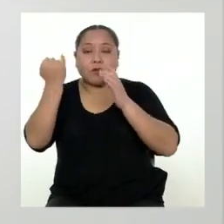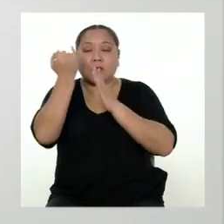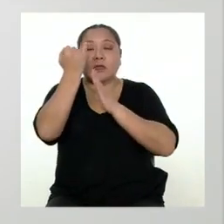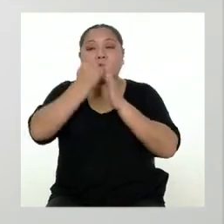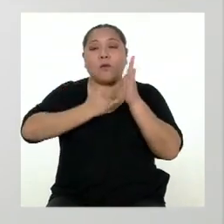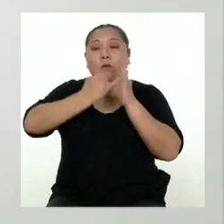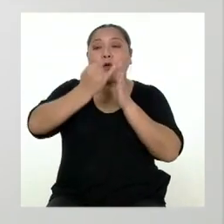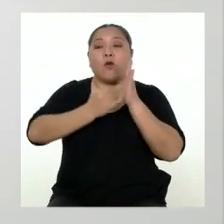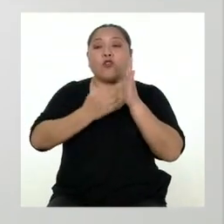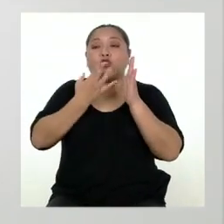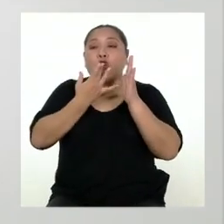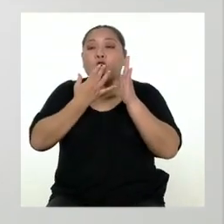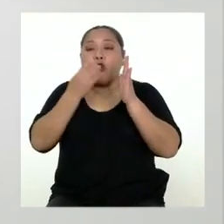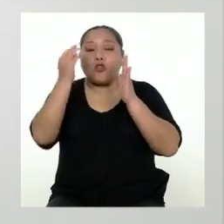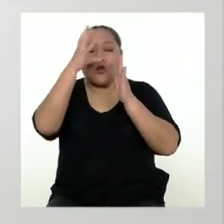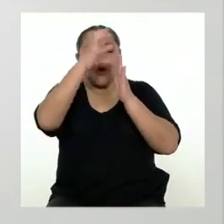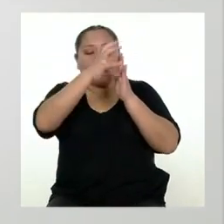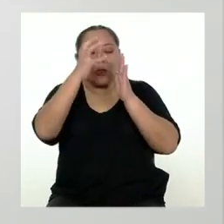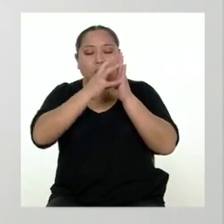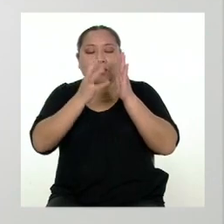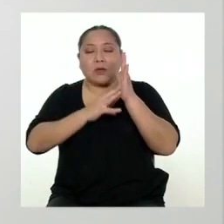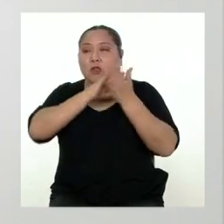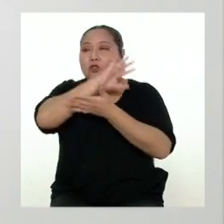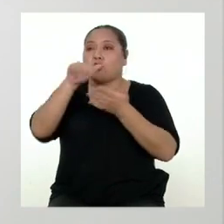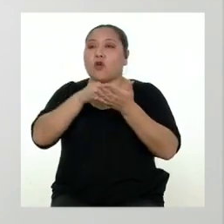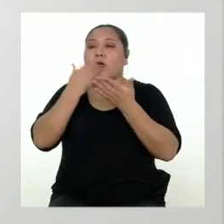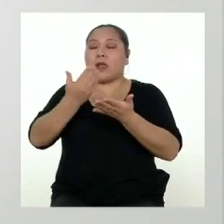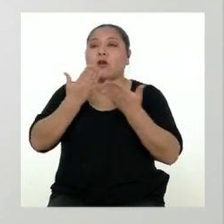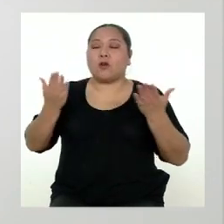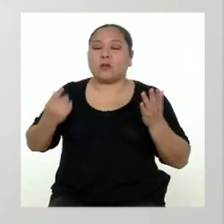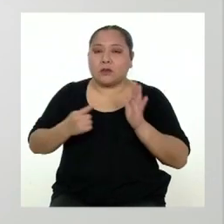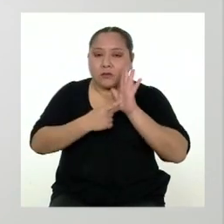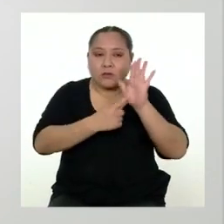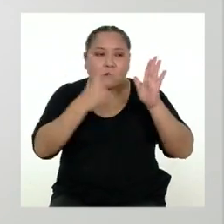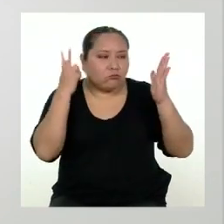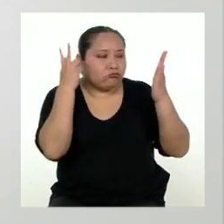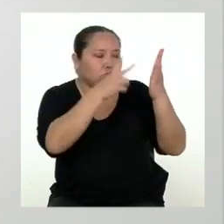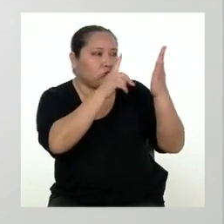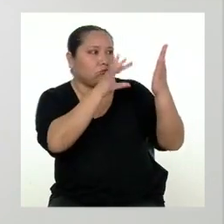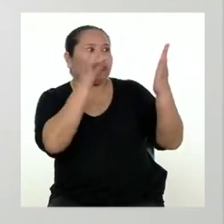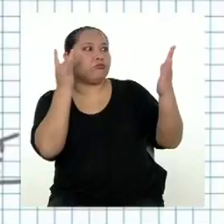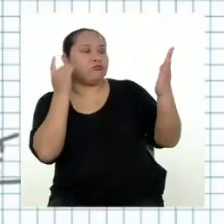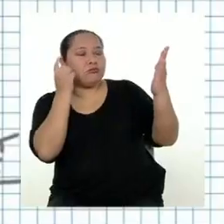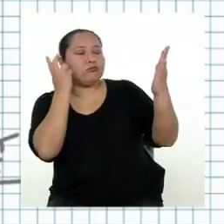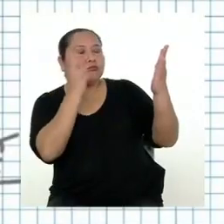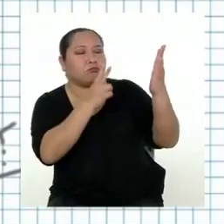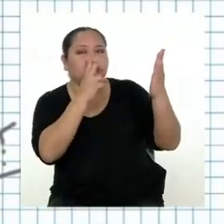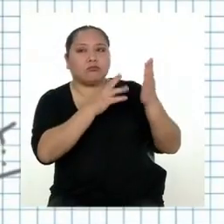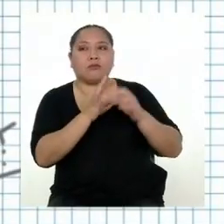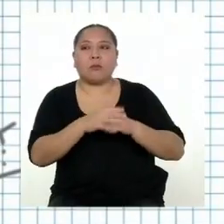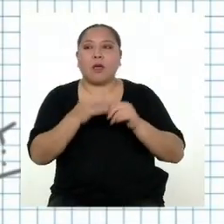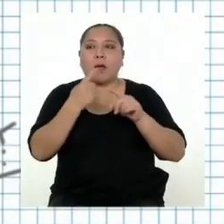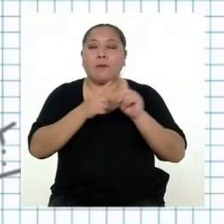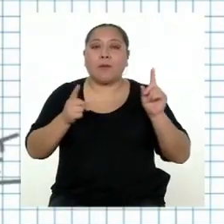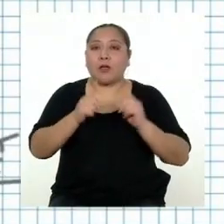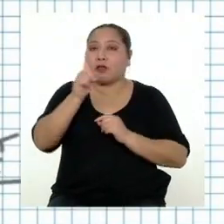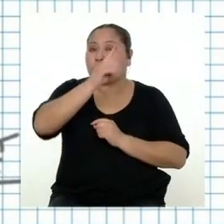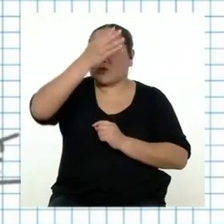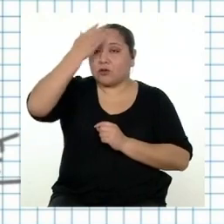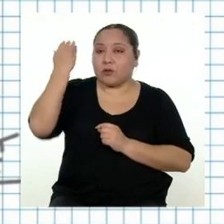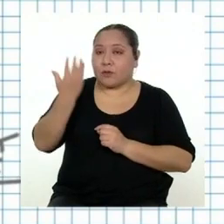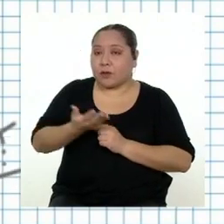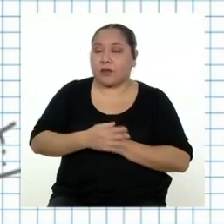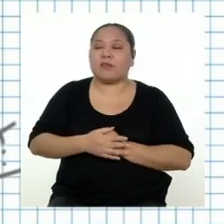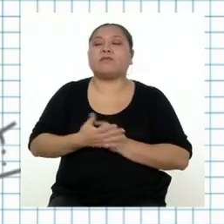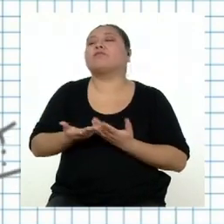símbolos, colores y todos los recursos visuales que le den mayor dinamismo al texto y su lectura. Pero nos estamos olvidando de